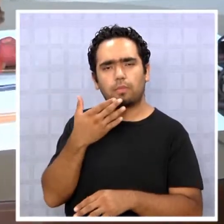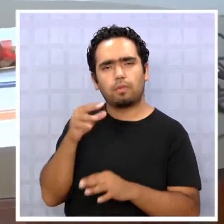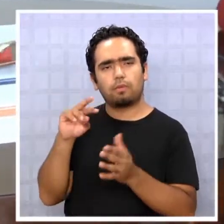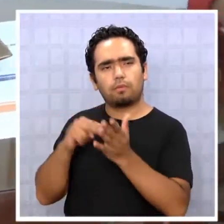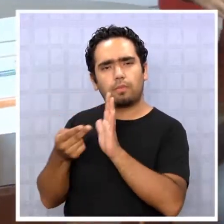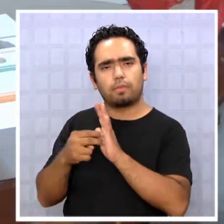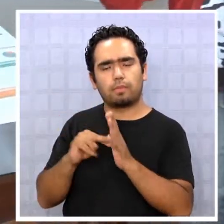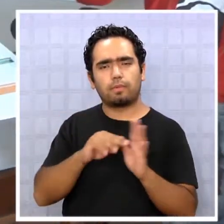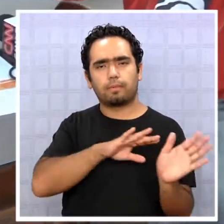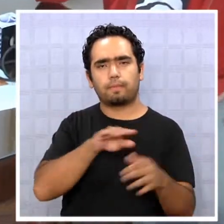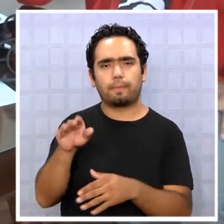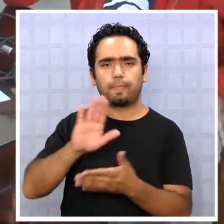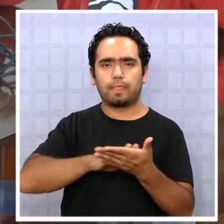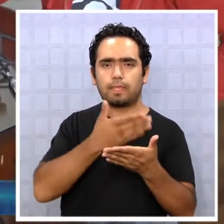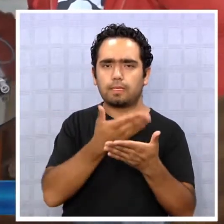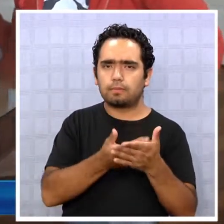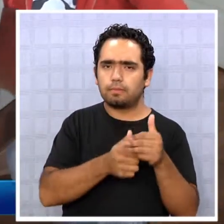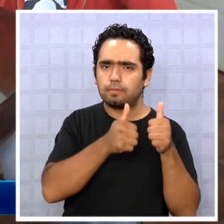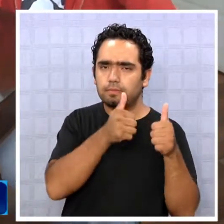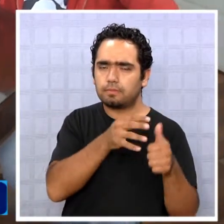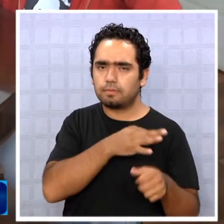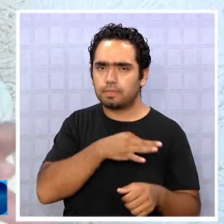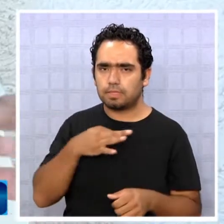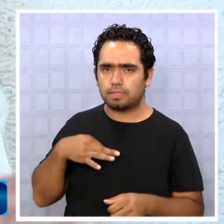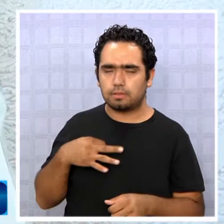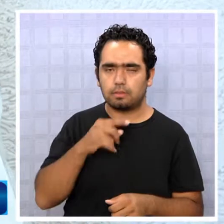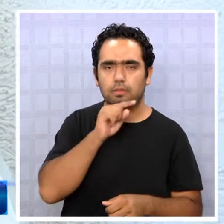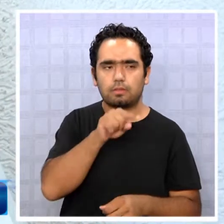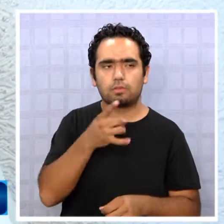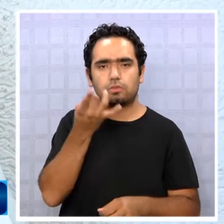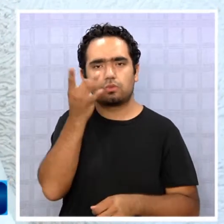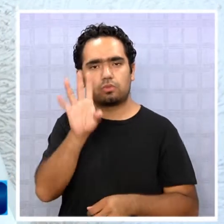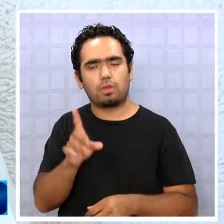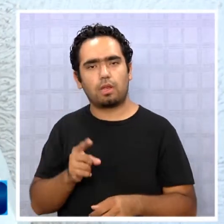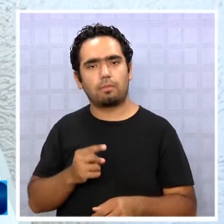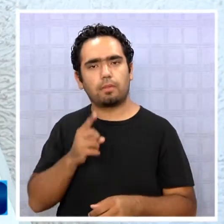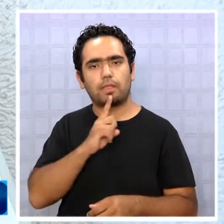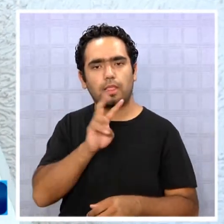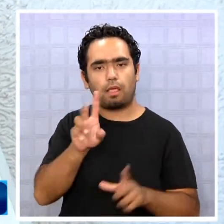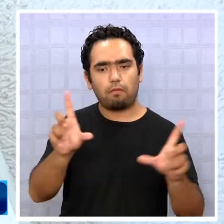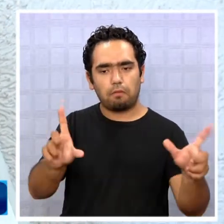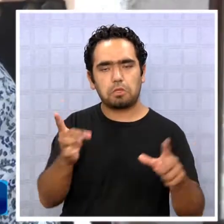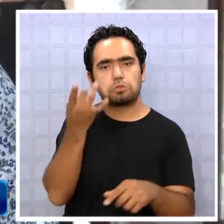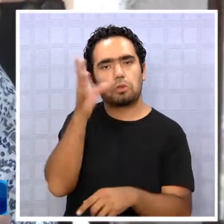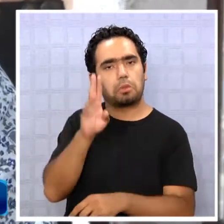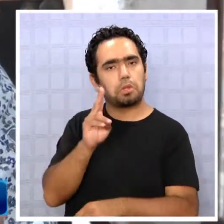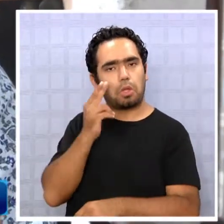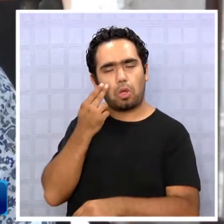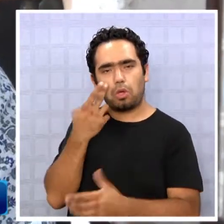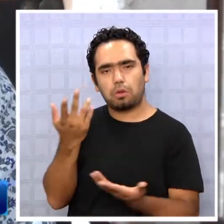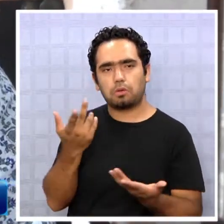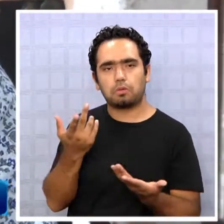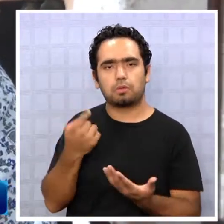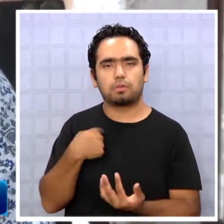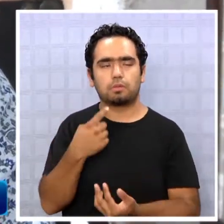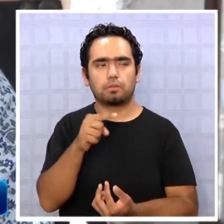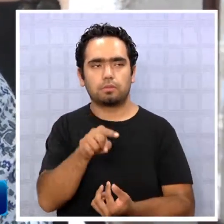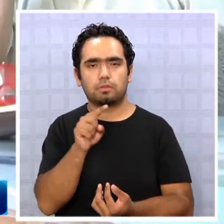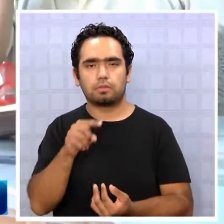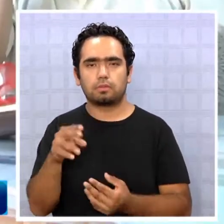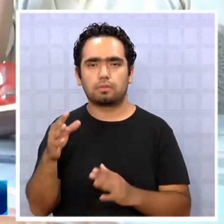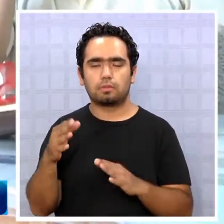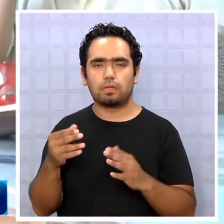Acción Sanitaria de la Ceremi de Salud dicen conocer solo por la prensa la medida de nuevos horarios de extracción de desechos